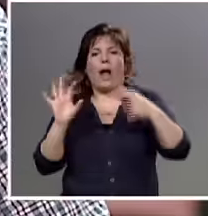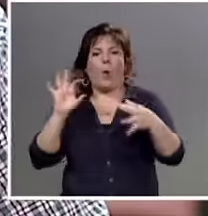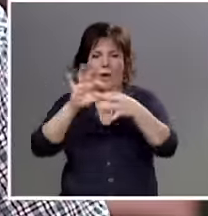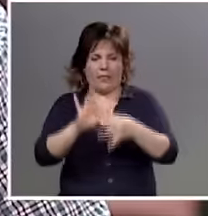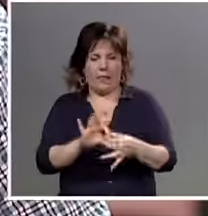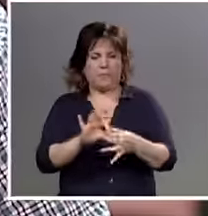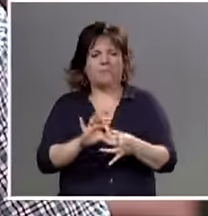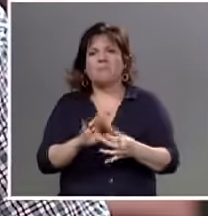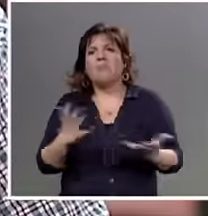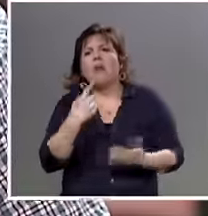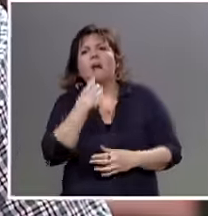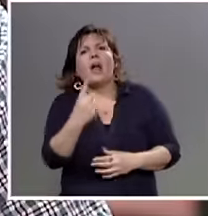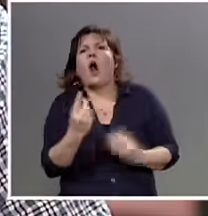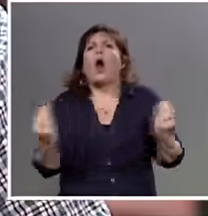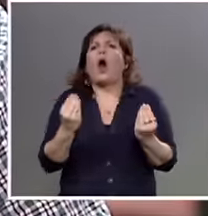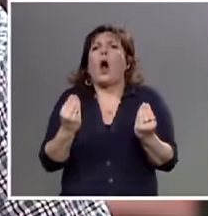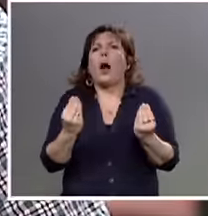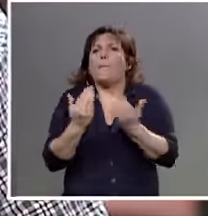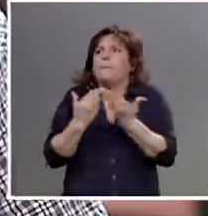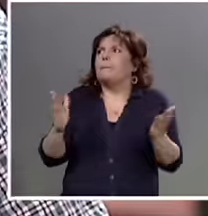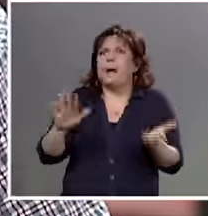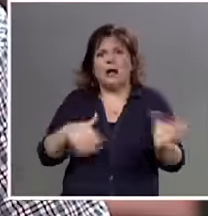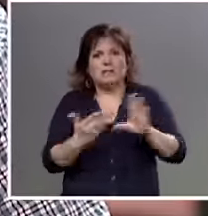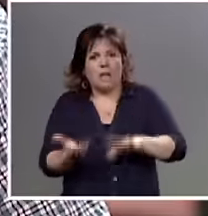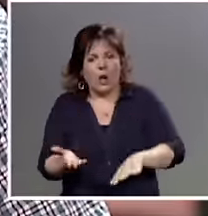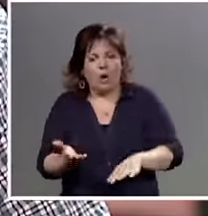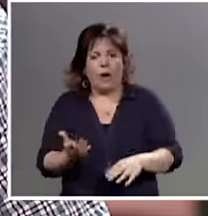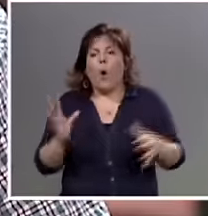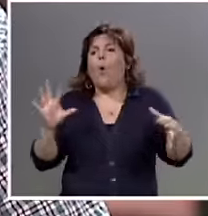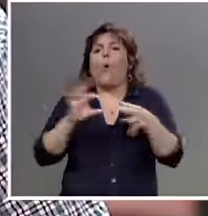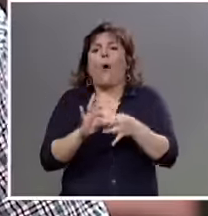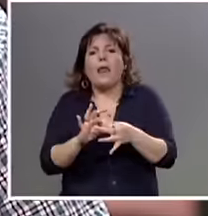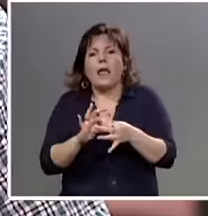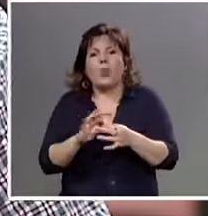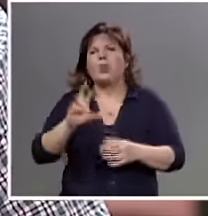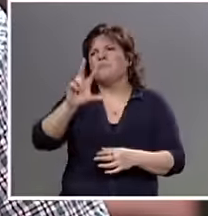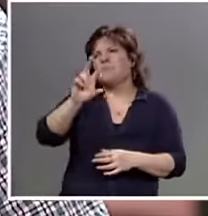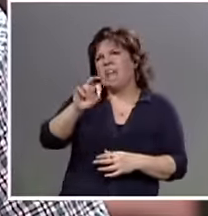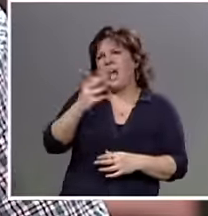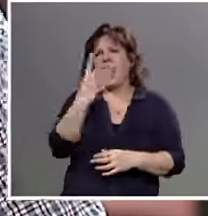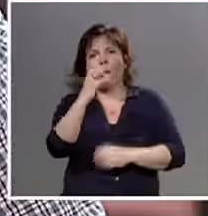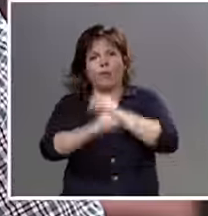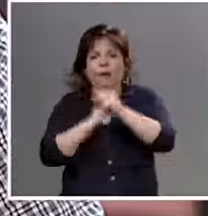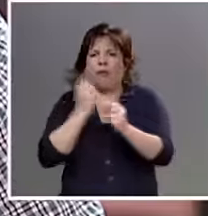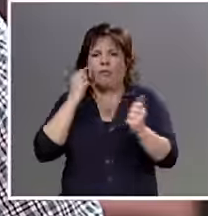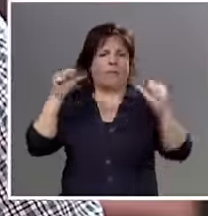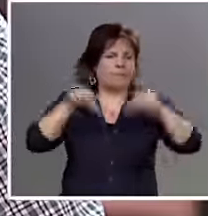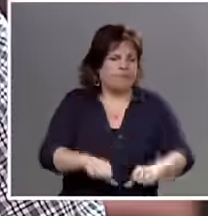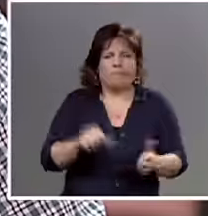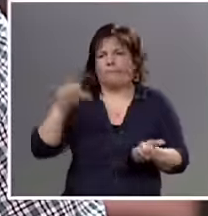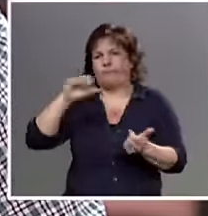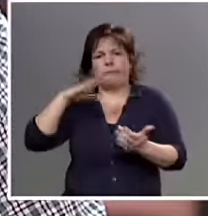Hablar de cómo llegamos a la unidad es hablar de 30 o 40 años de frustraciones,